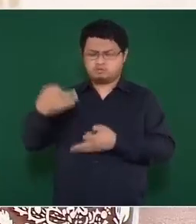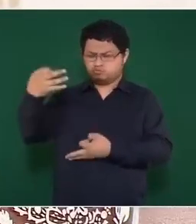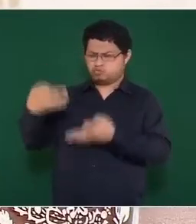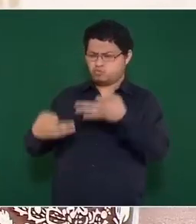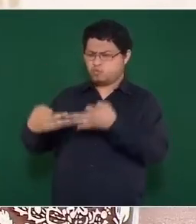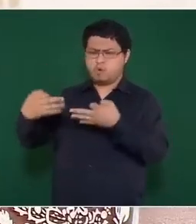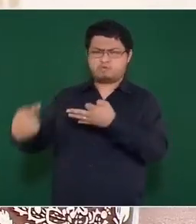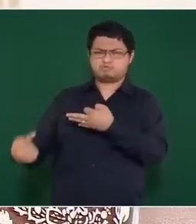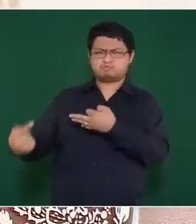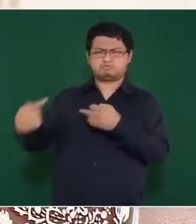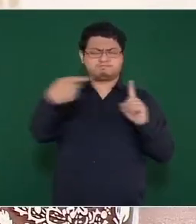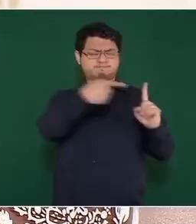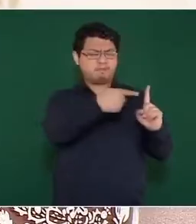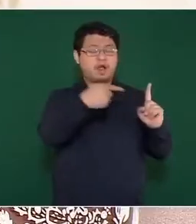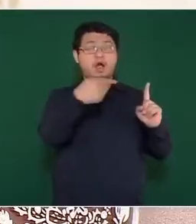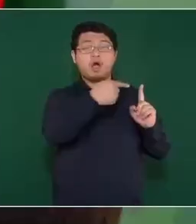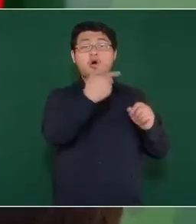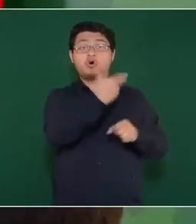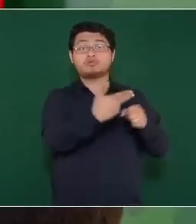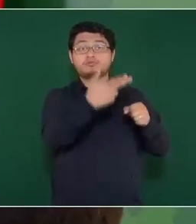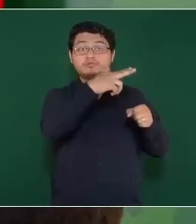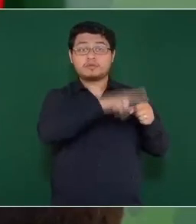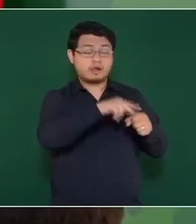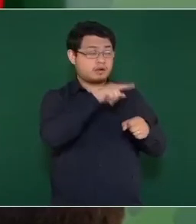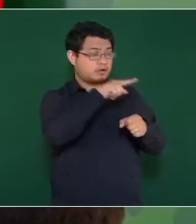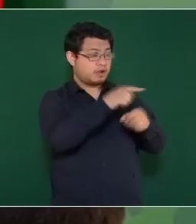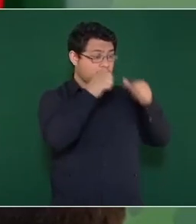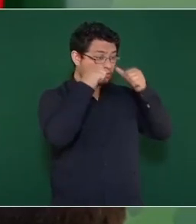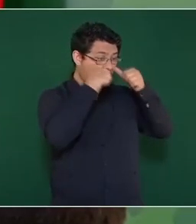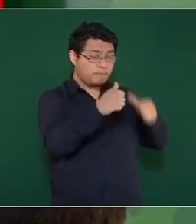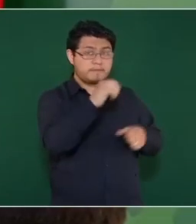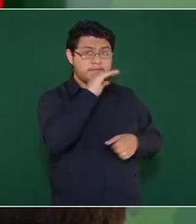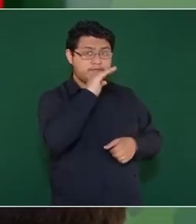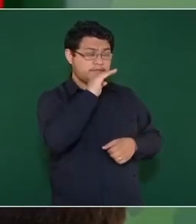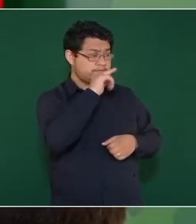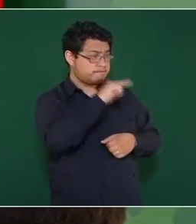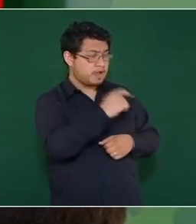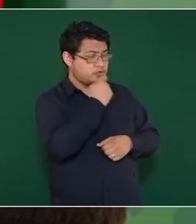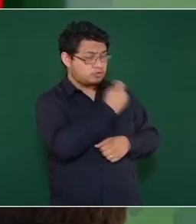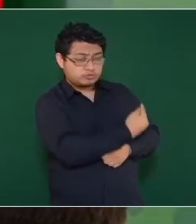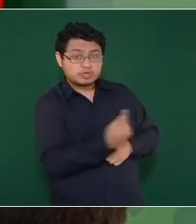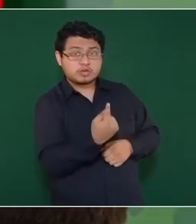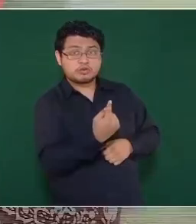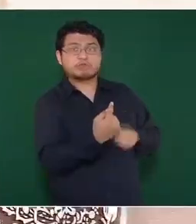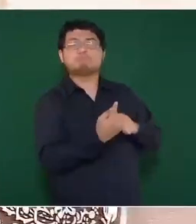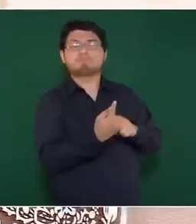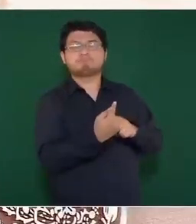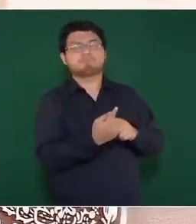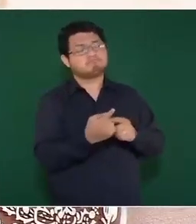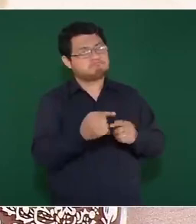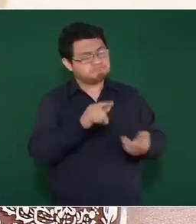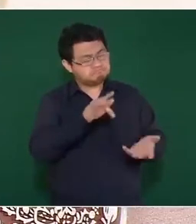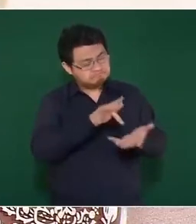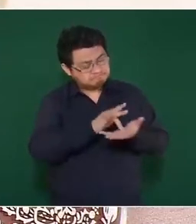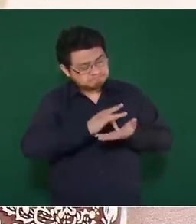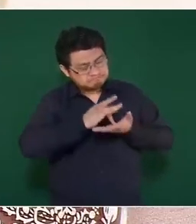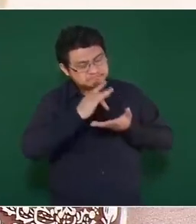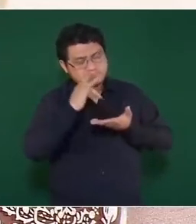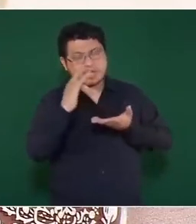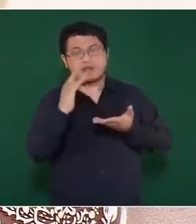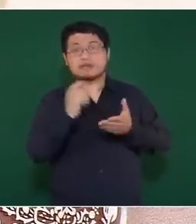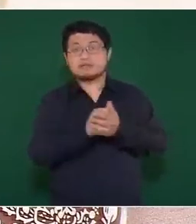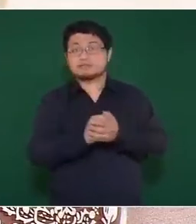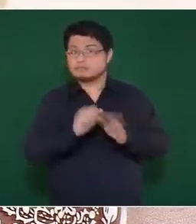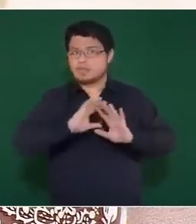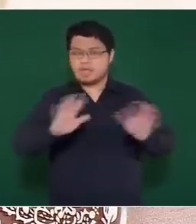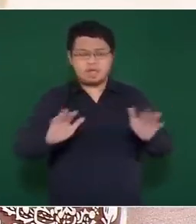que tenía sobre un hospital materno infantil en el Carmen con mucha generosidad. Lupita Phillips ya se